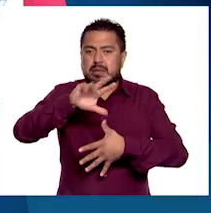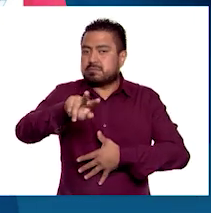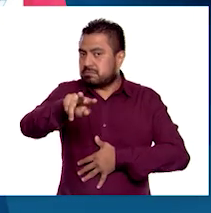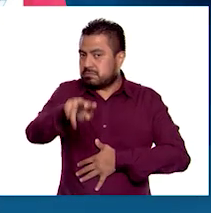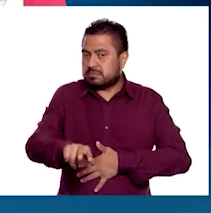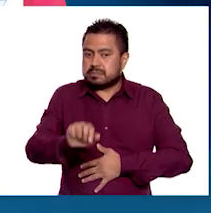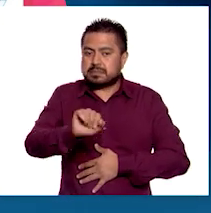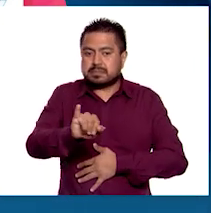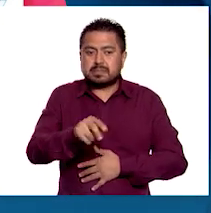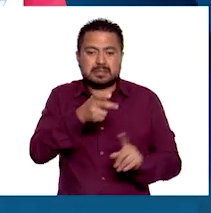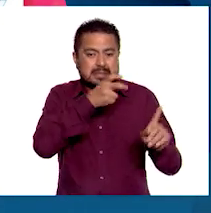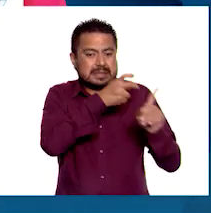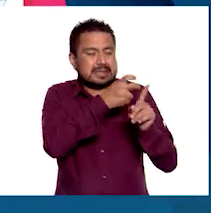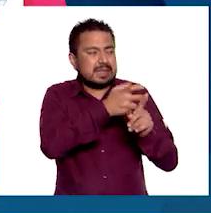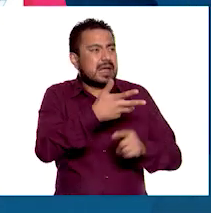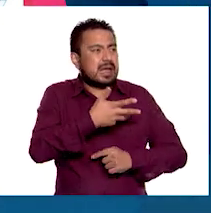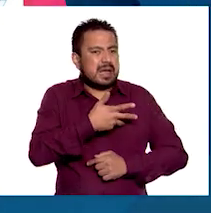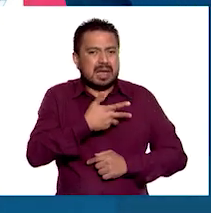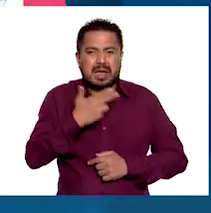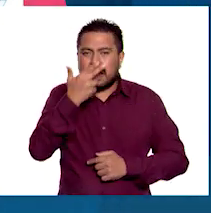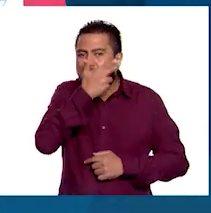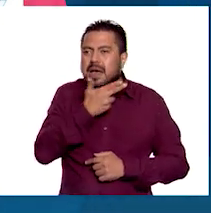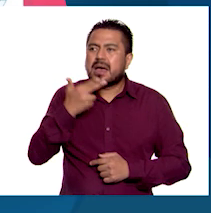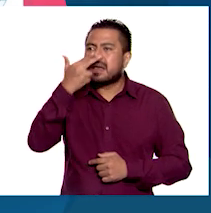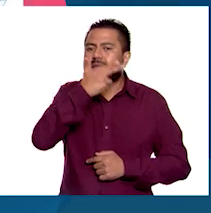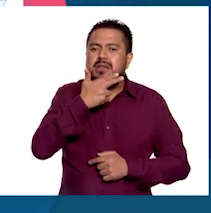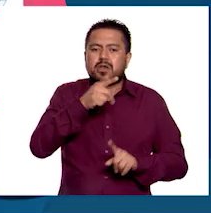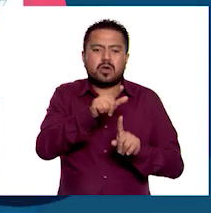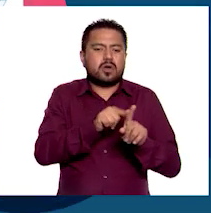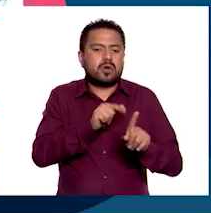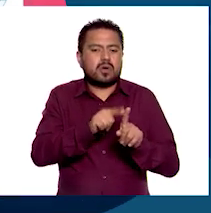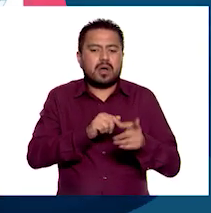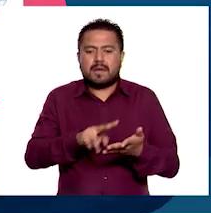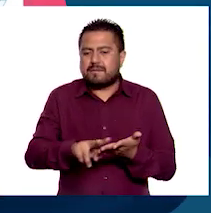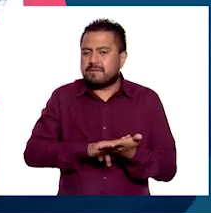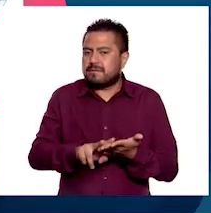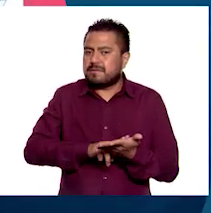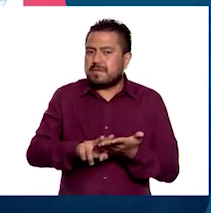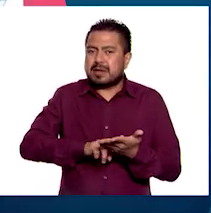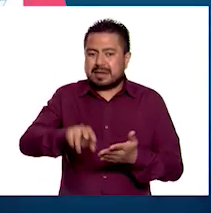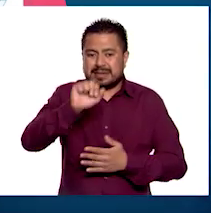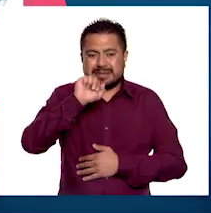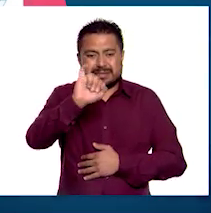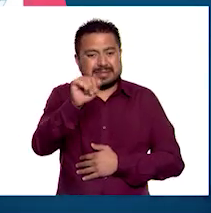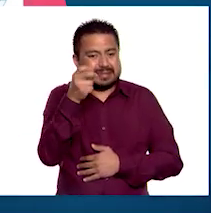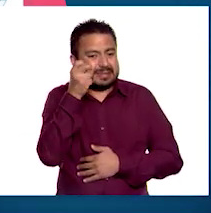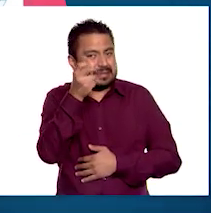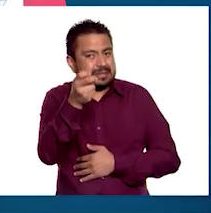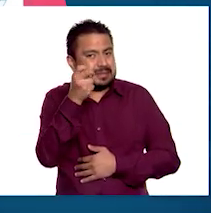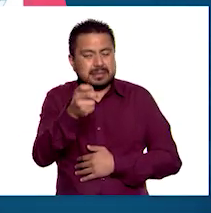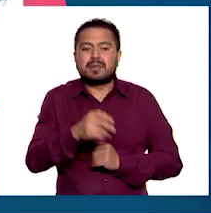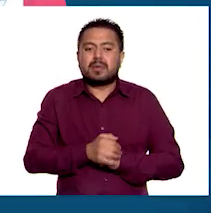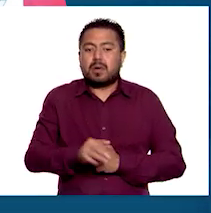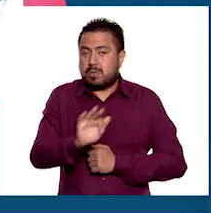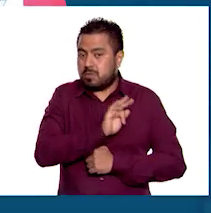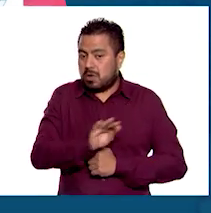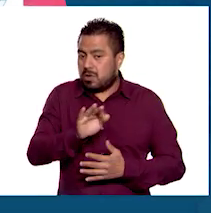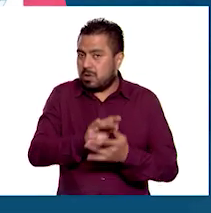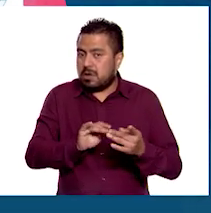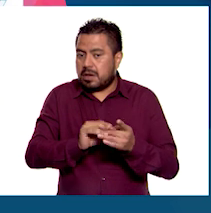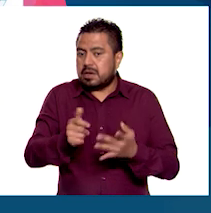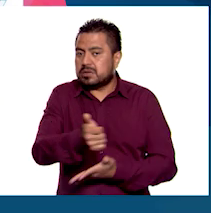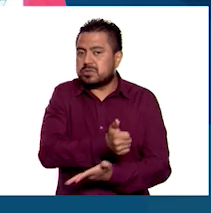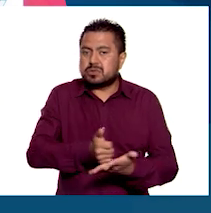verdad. Aquí está Haití, iluminado de color verde. Es correcto. Podemos decir que la